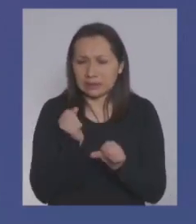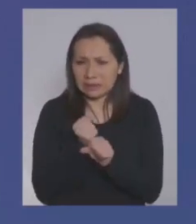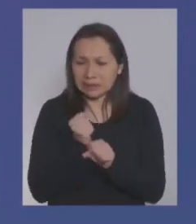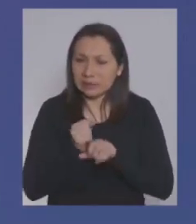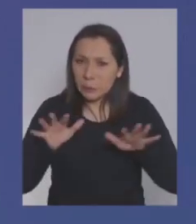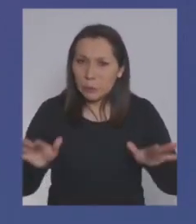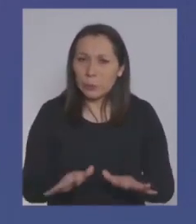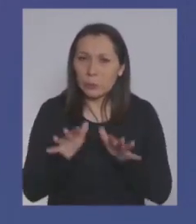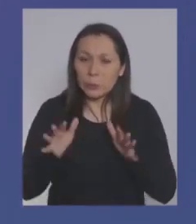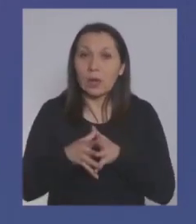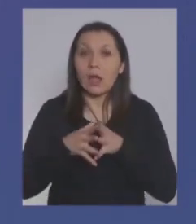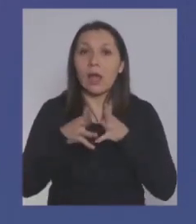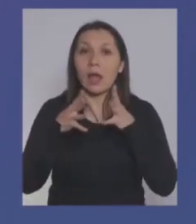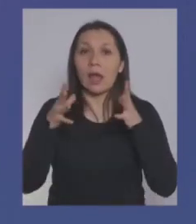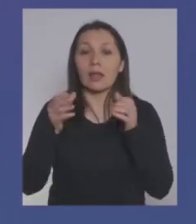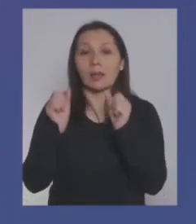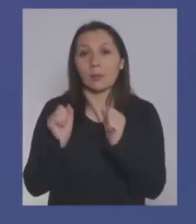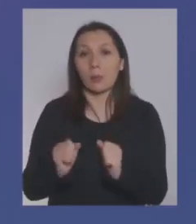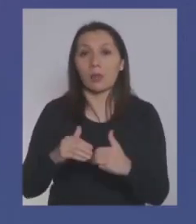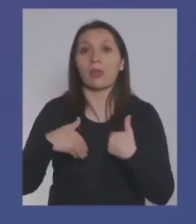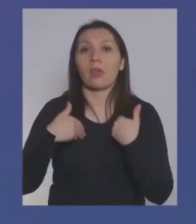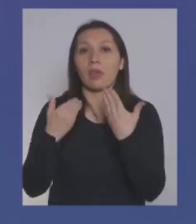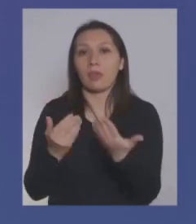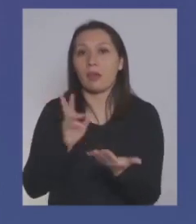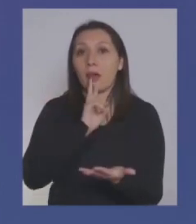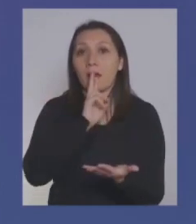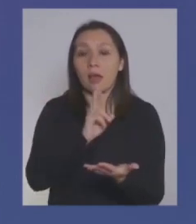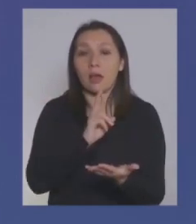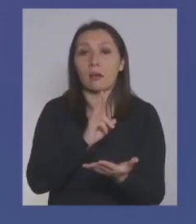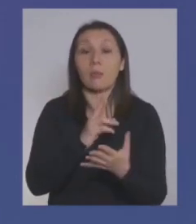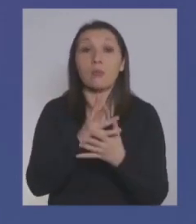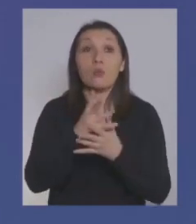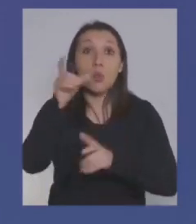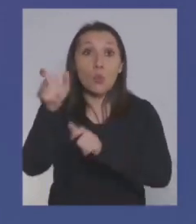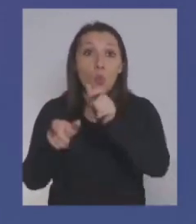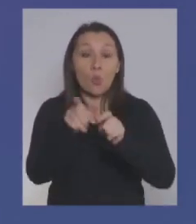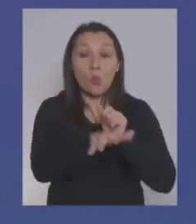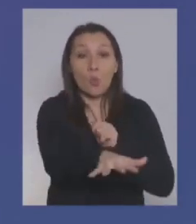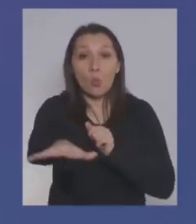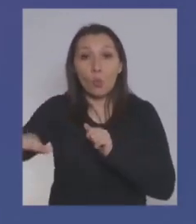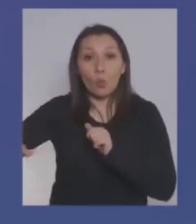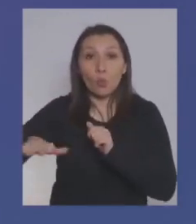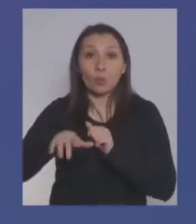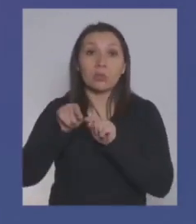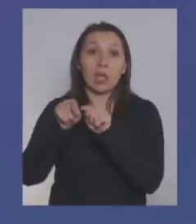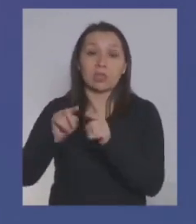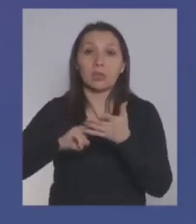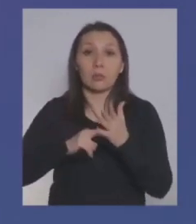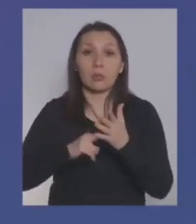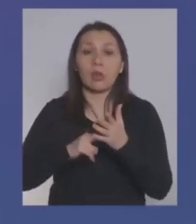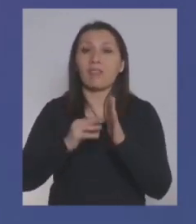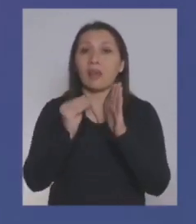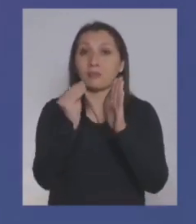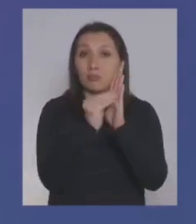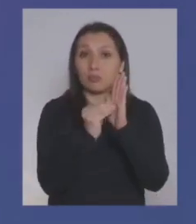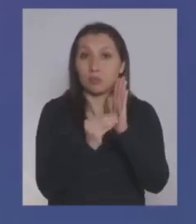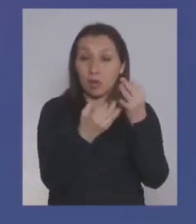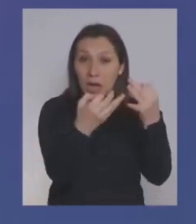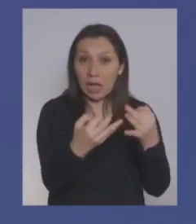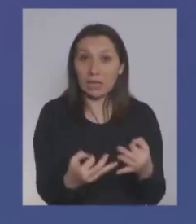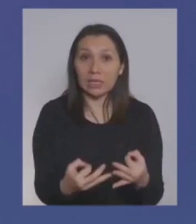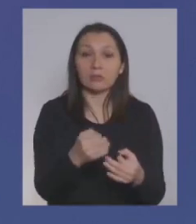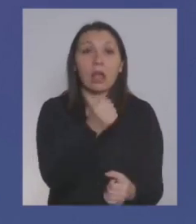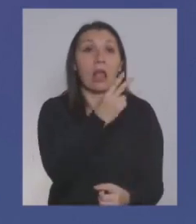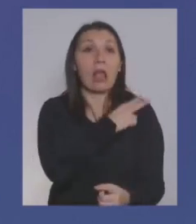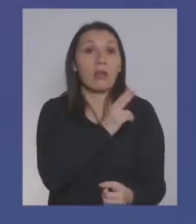enorme, enorme, para poder dar respuesta a casos muy masivos, que tienen que ver con este problema, que ese registro, porque